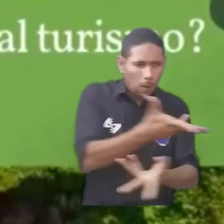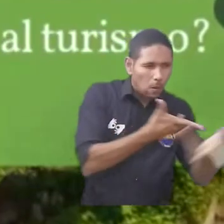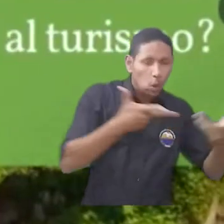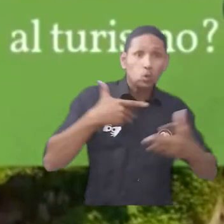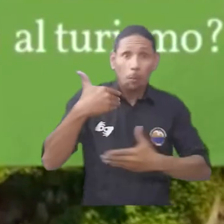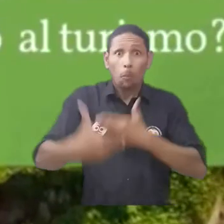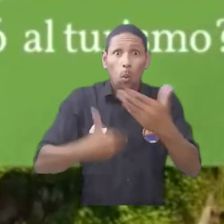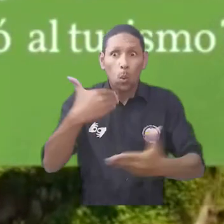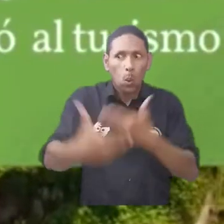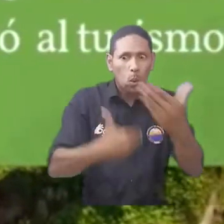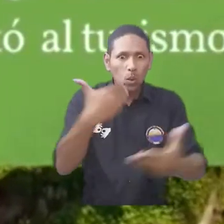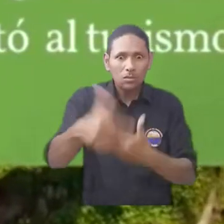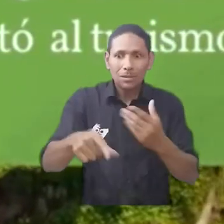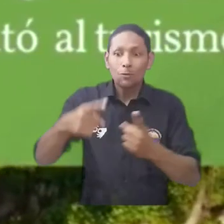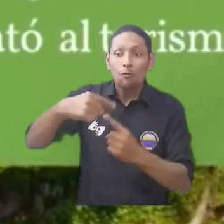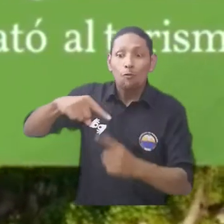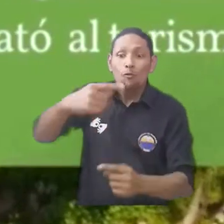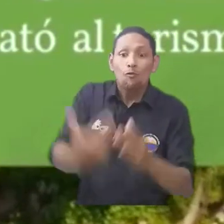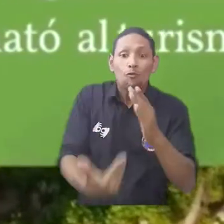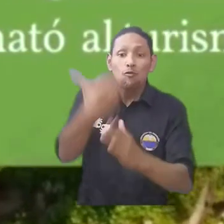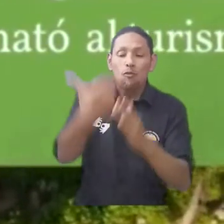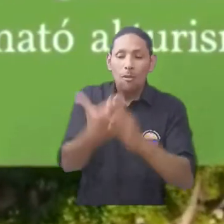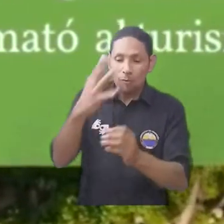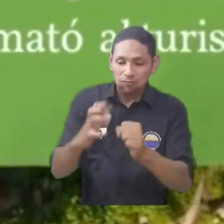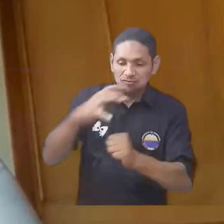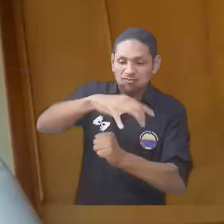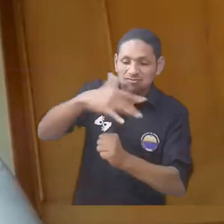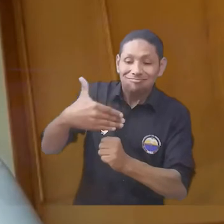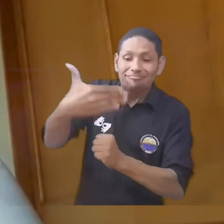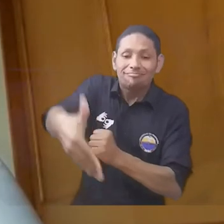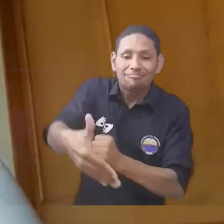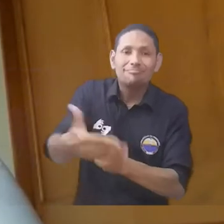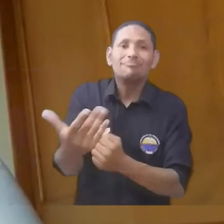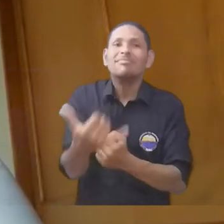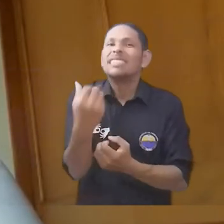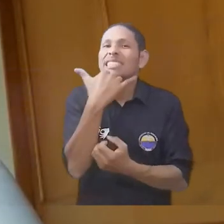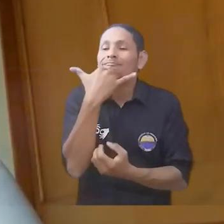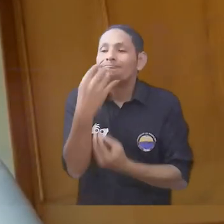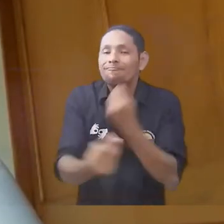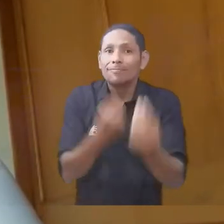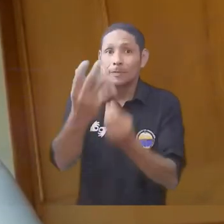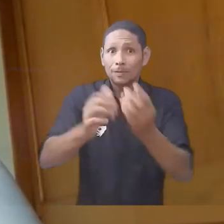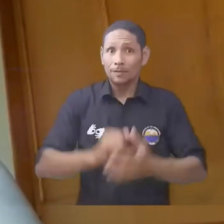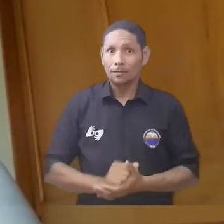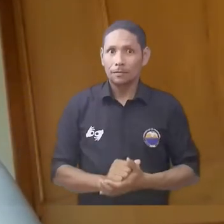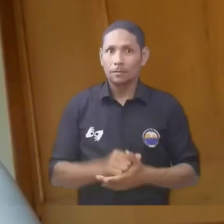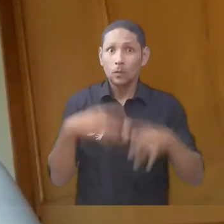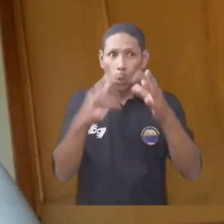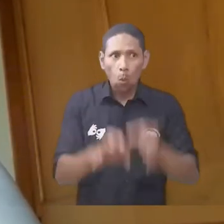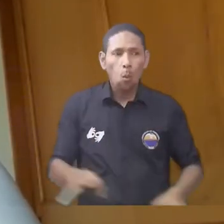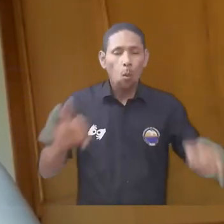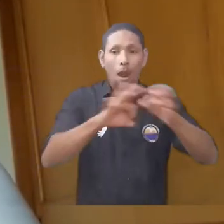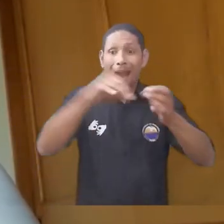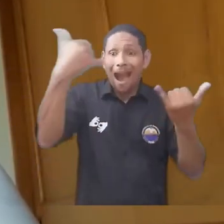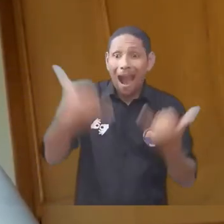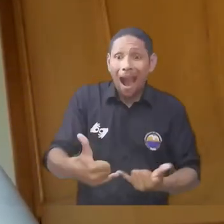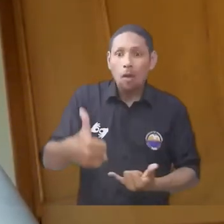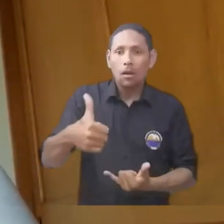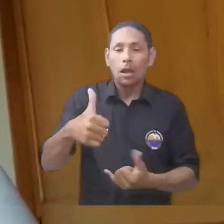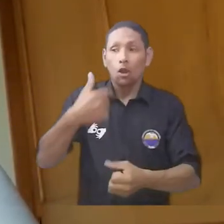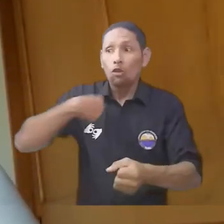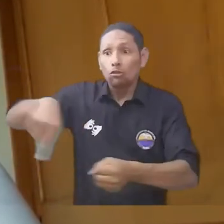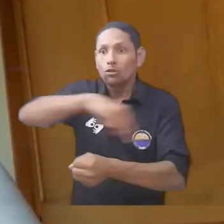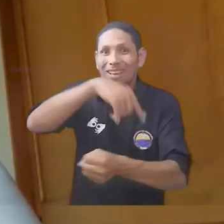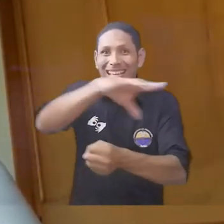afrontar el turismo frente al COVID-19. La idea de dar a conocer justamente las problemáticas de la zona caribe en